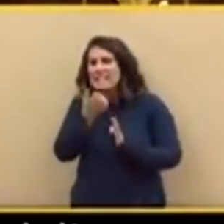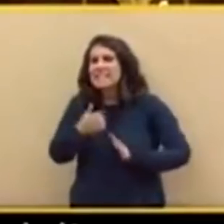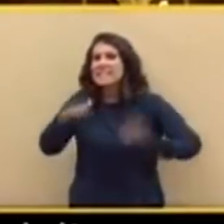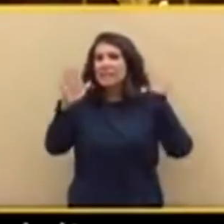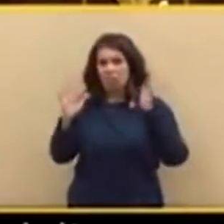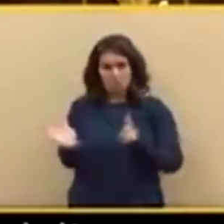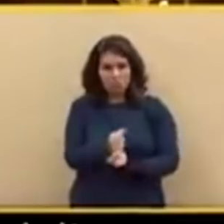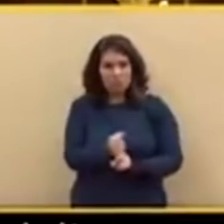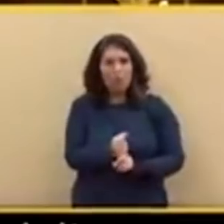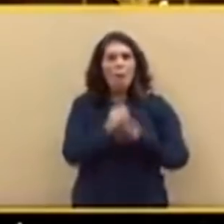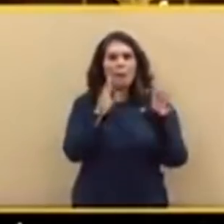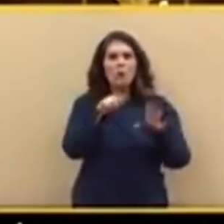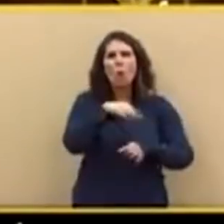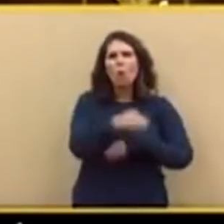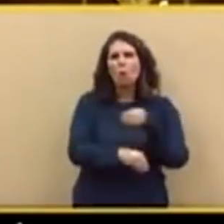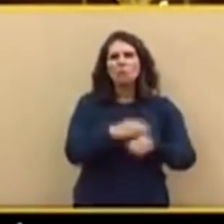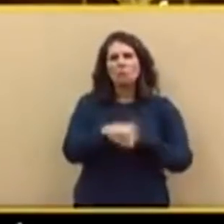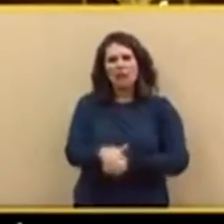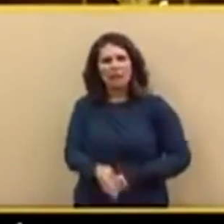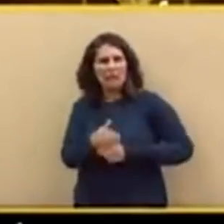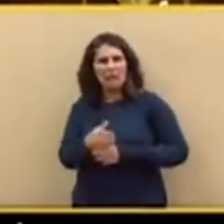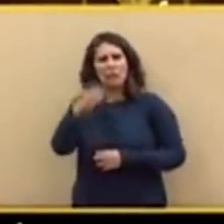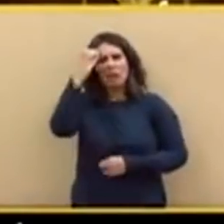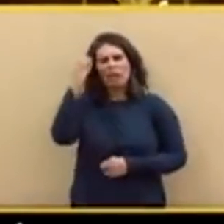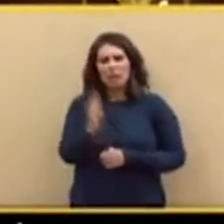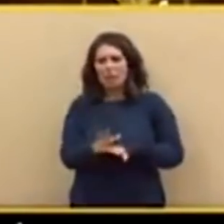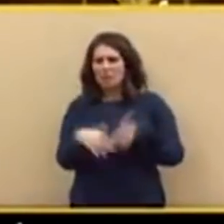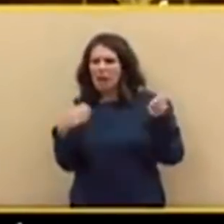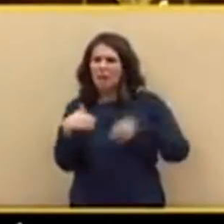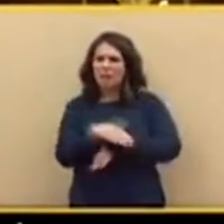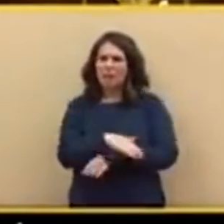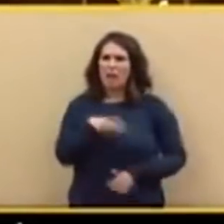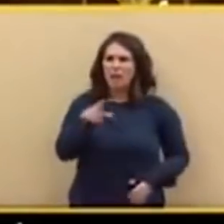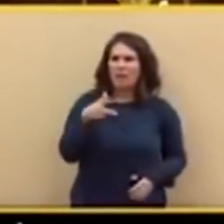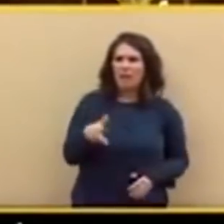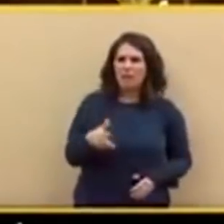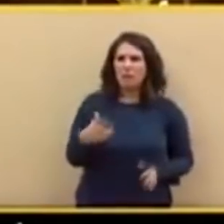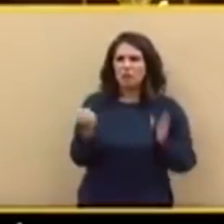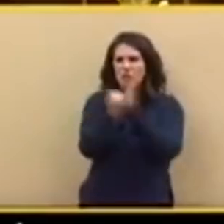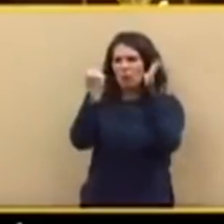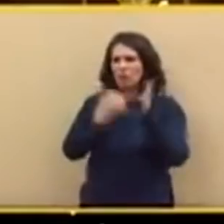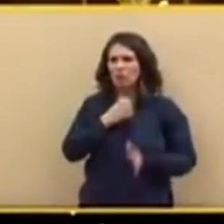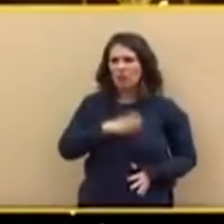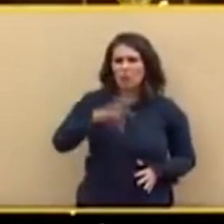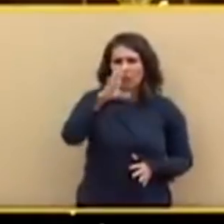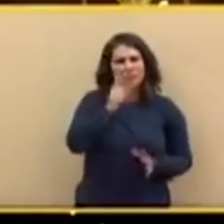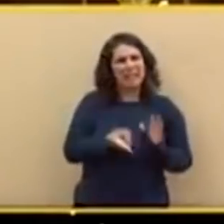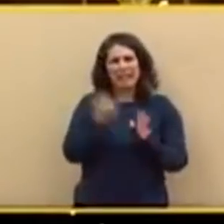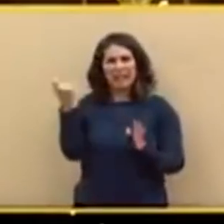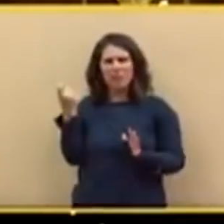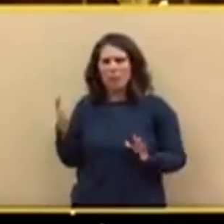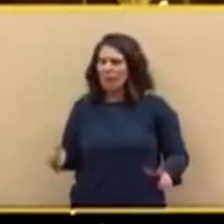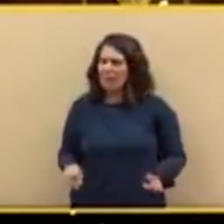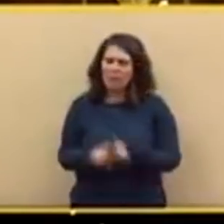tecar al Estado de Derecho, a la monarquía parlamentaria y a los símbolos nacionales. Y hay que hacerlo, por muy diputados de esta